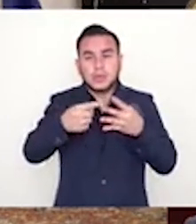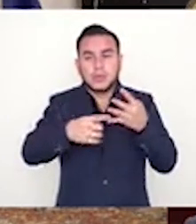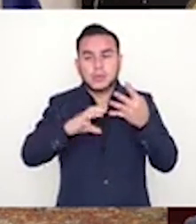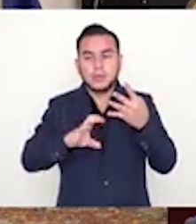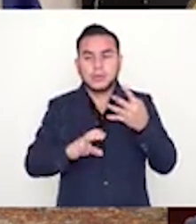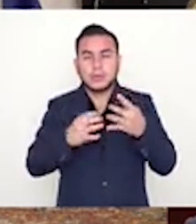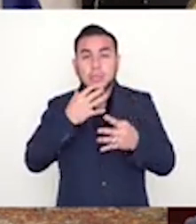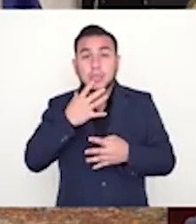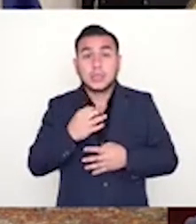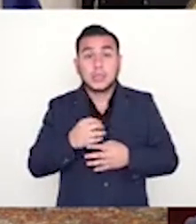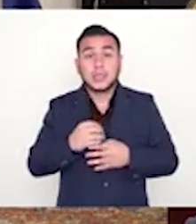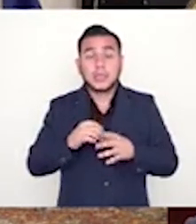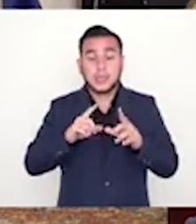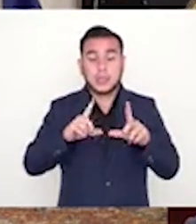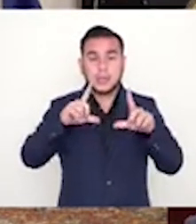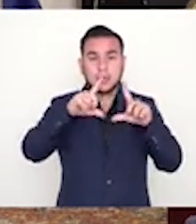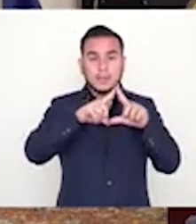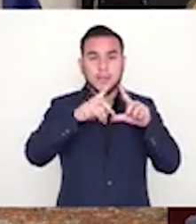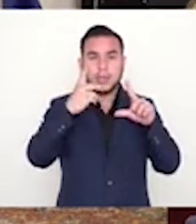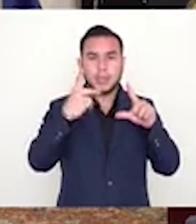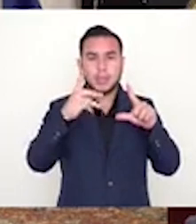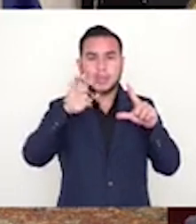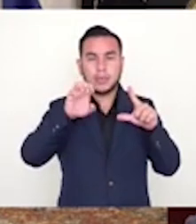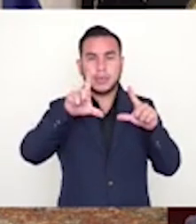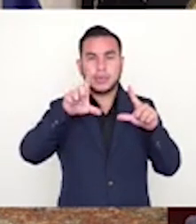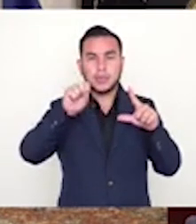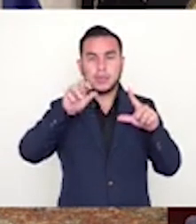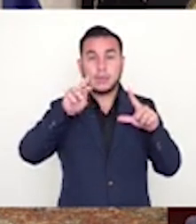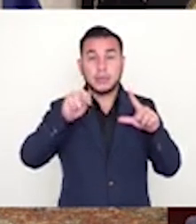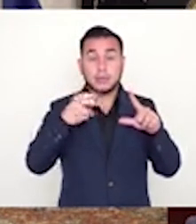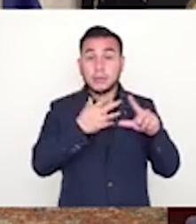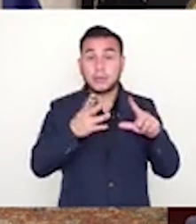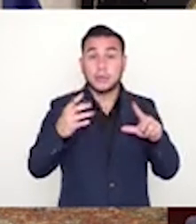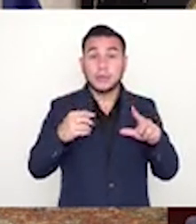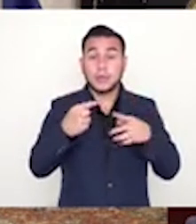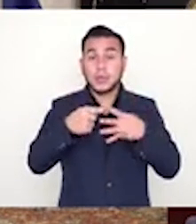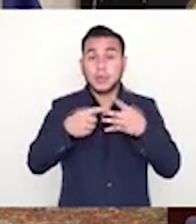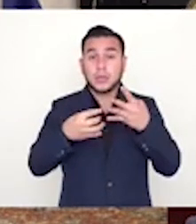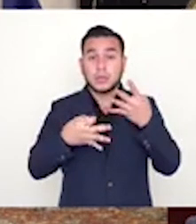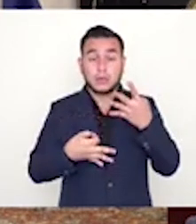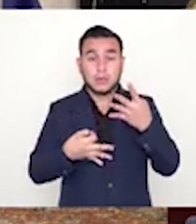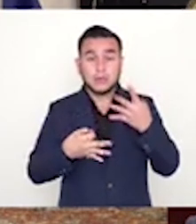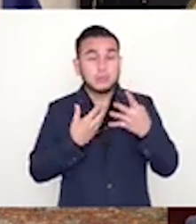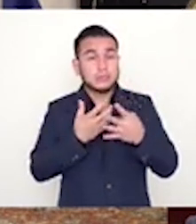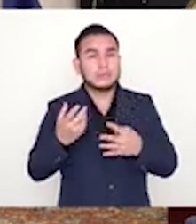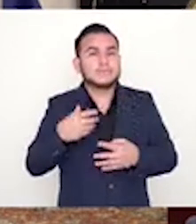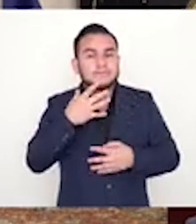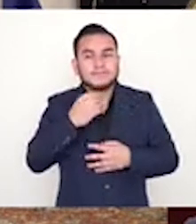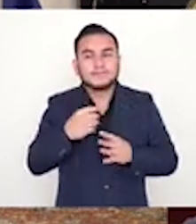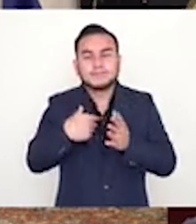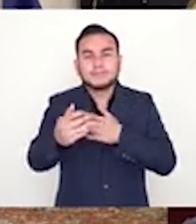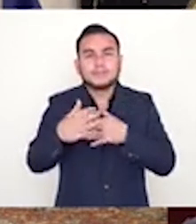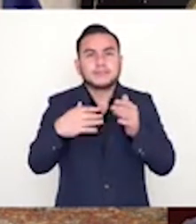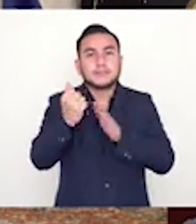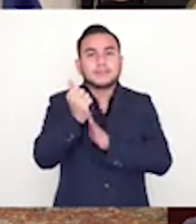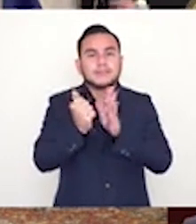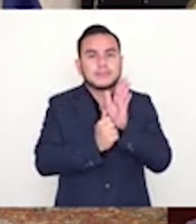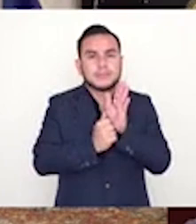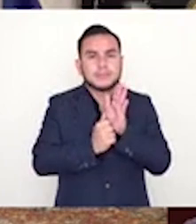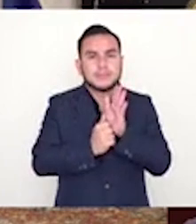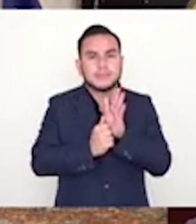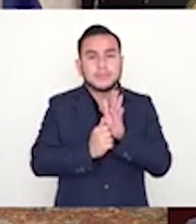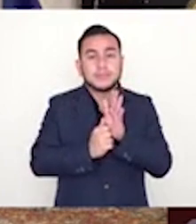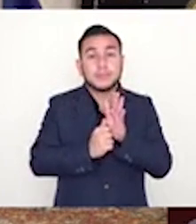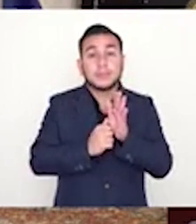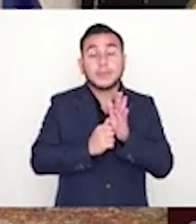Porque dicen que la pirámide de Kelsen, la constitución está arriba de las leyes. Y entonces dicen ellos, no importa que el artículo del